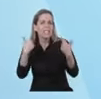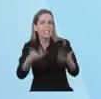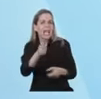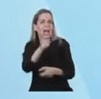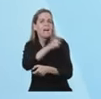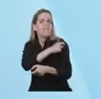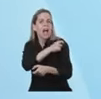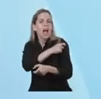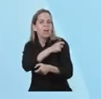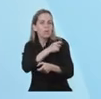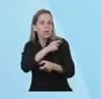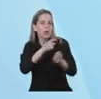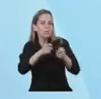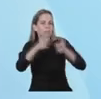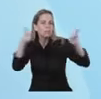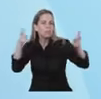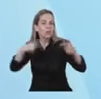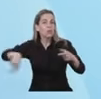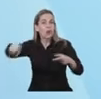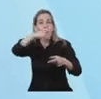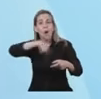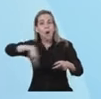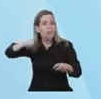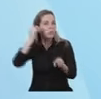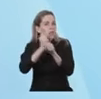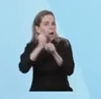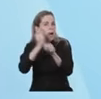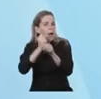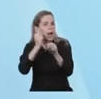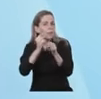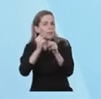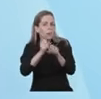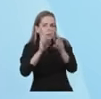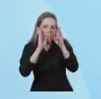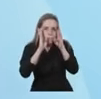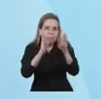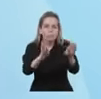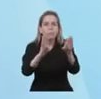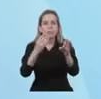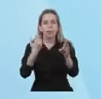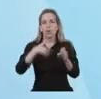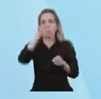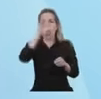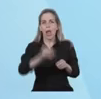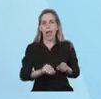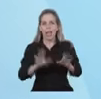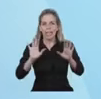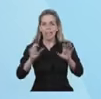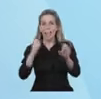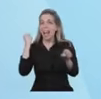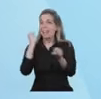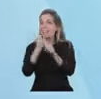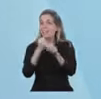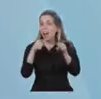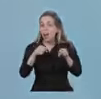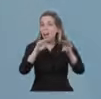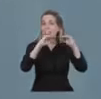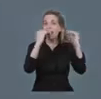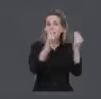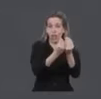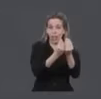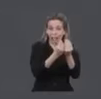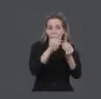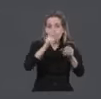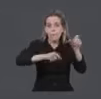Trabajando con enorme dedicación a lo largo y ancho del país. Tenemos el 80% de las